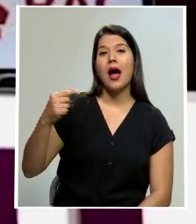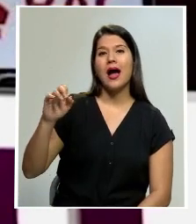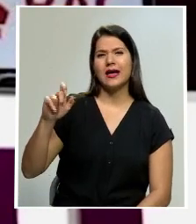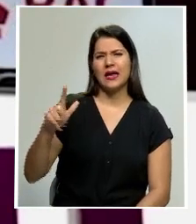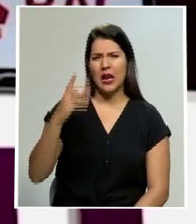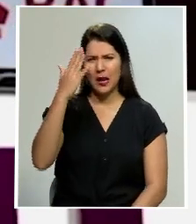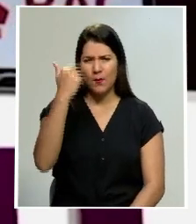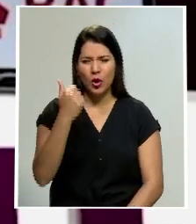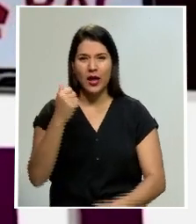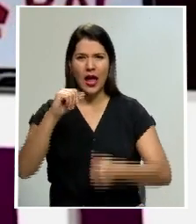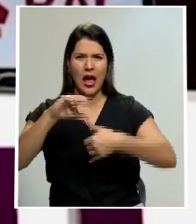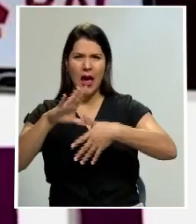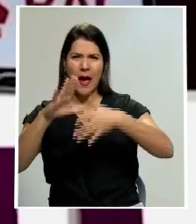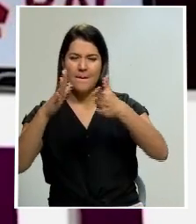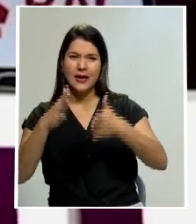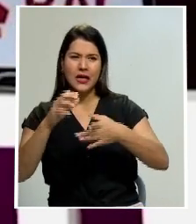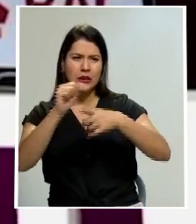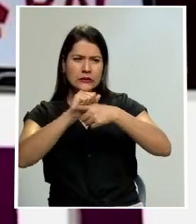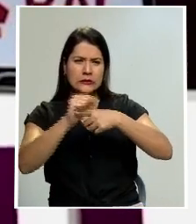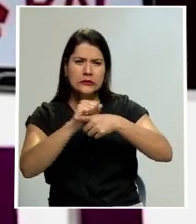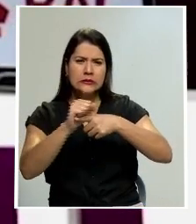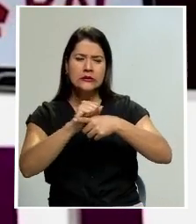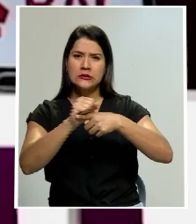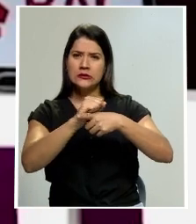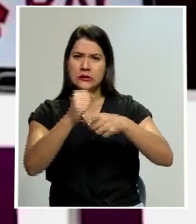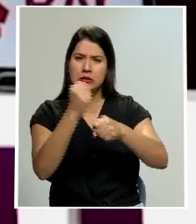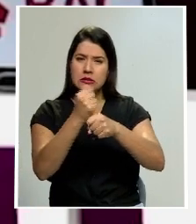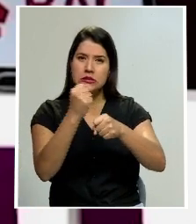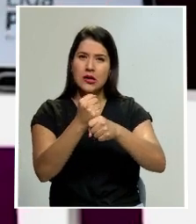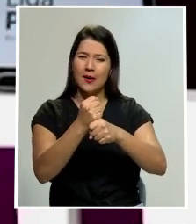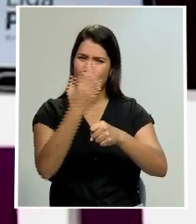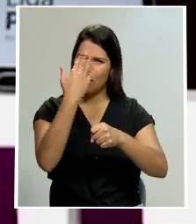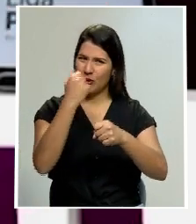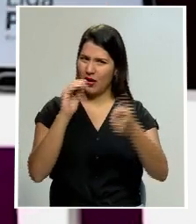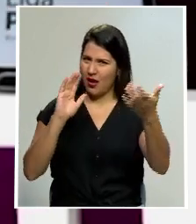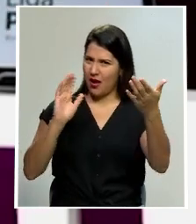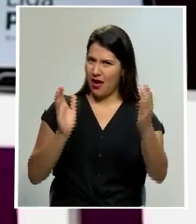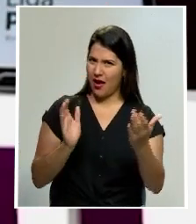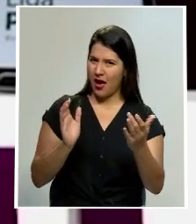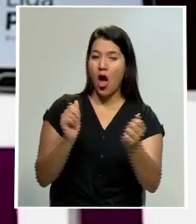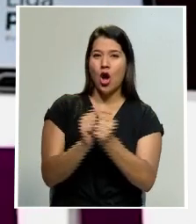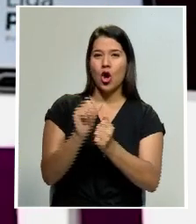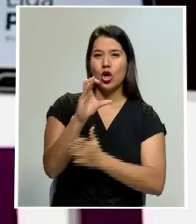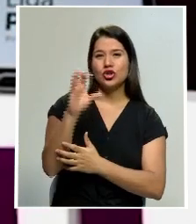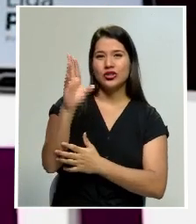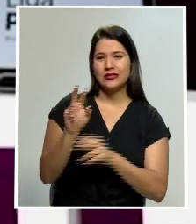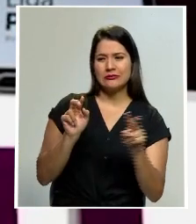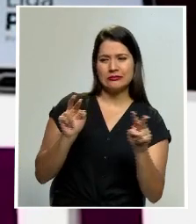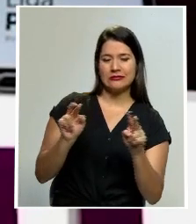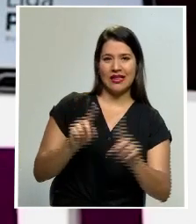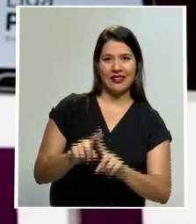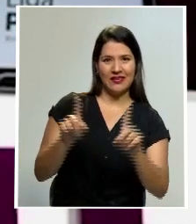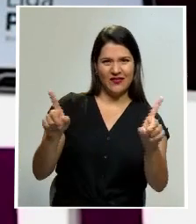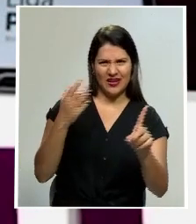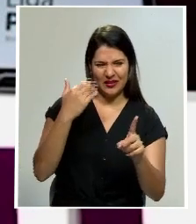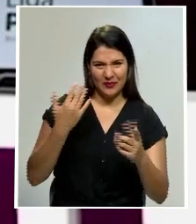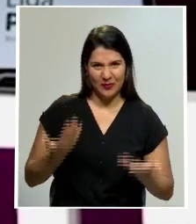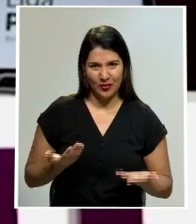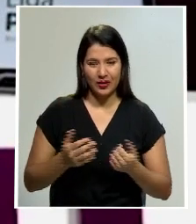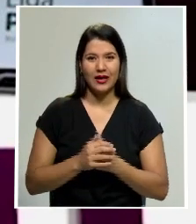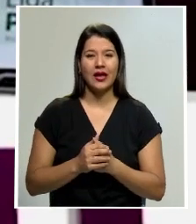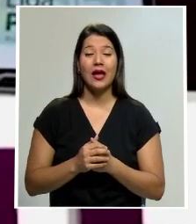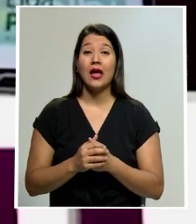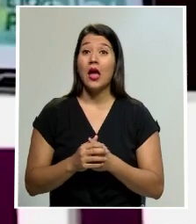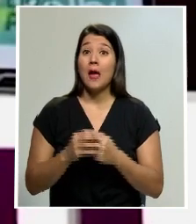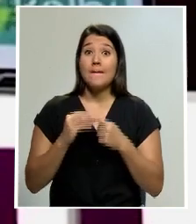corriendo y se ven diferentes a nuestros equipos. Hoy en día, en especial al